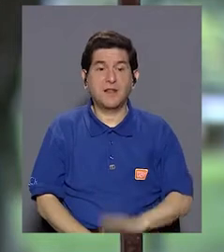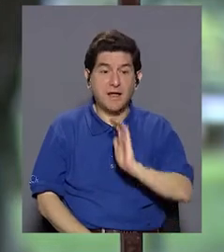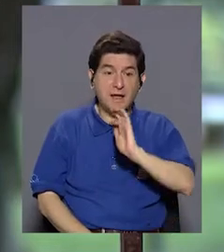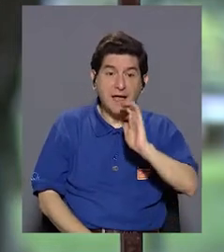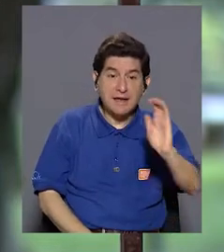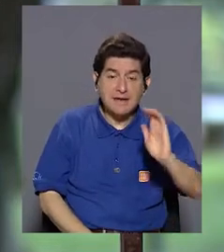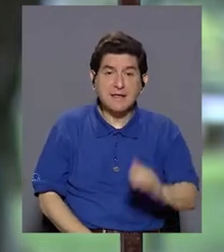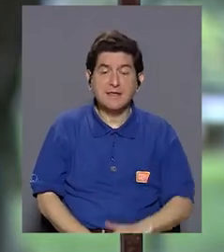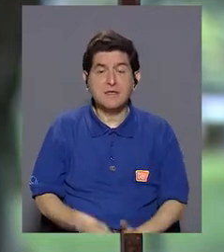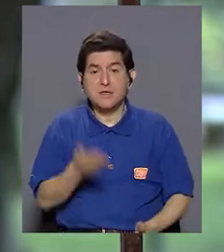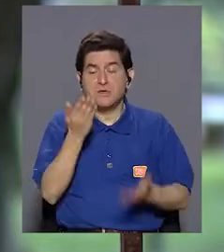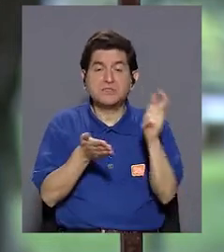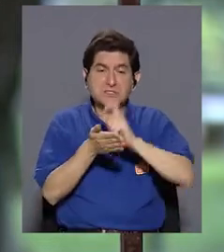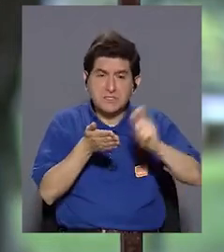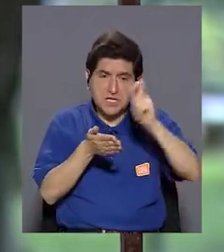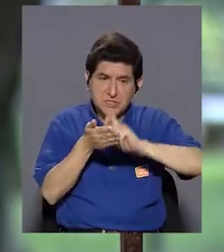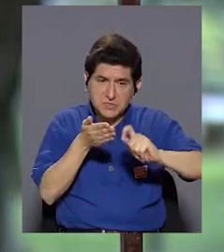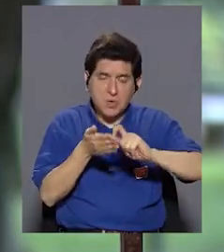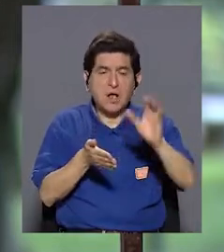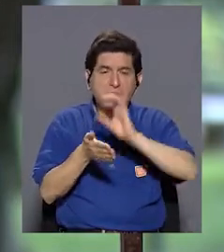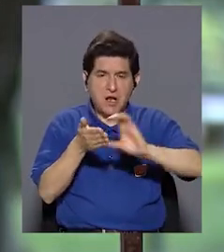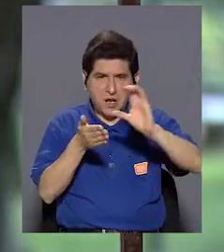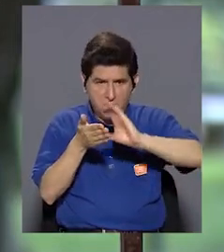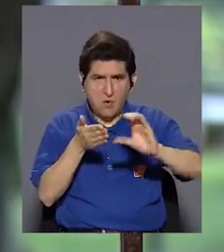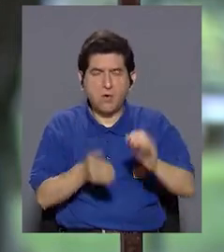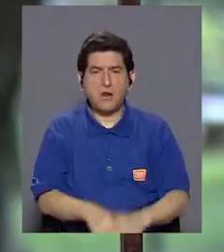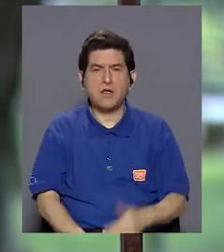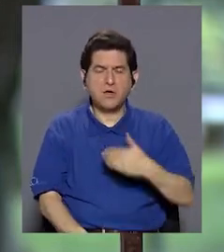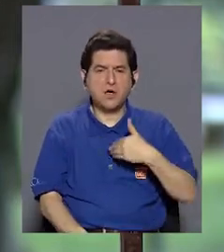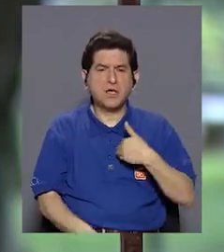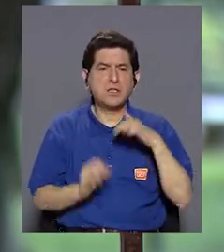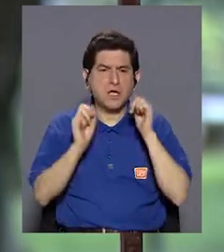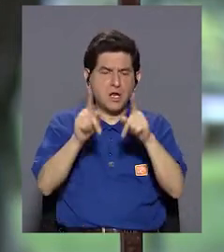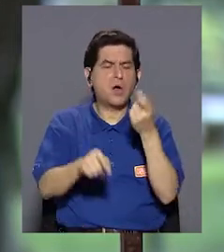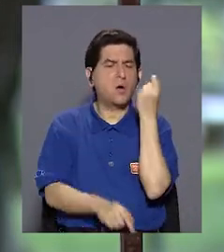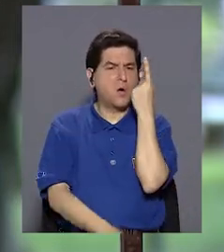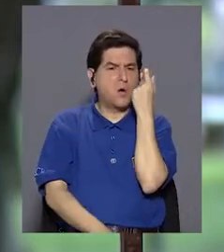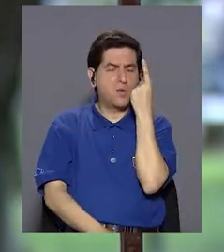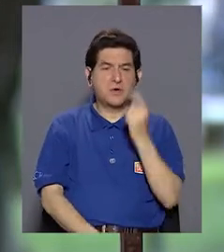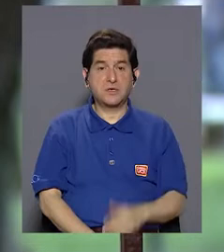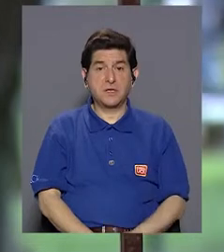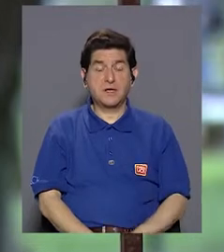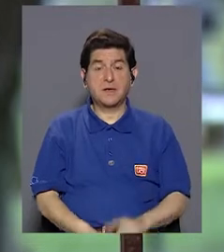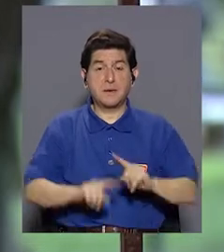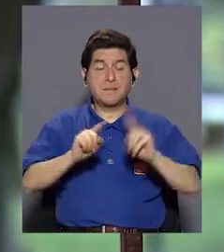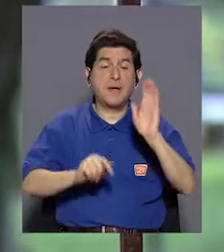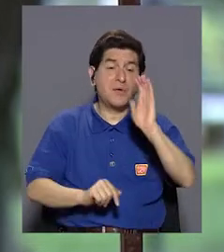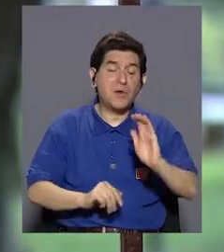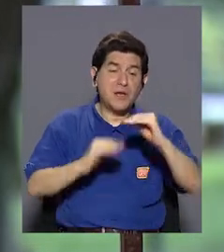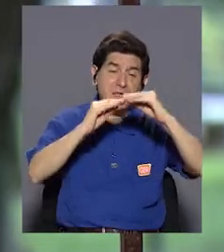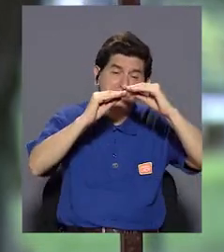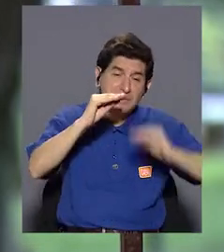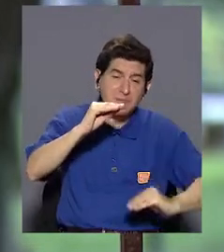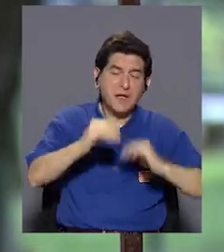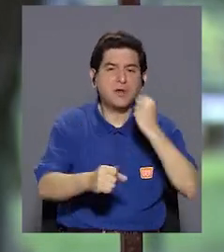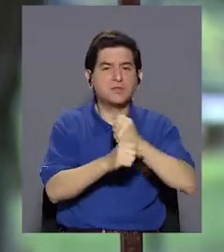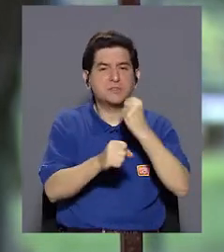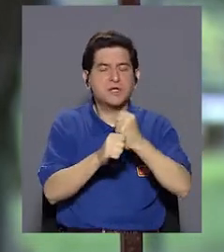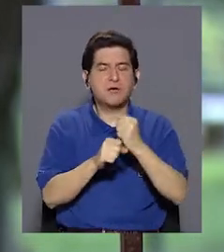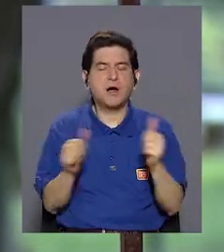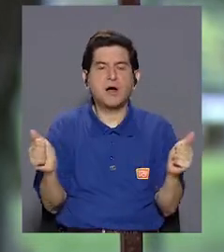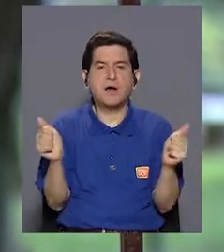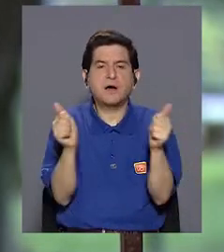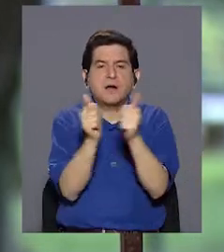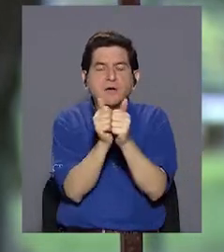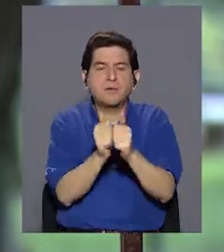Eso en niños, digamos, que tienen escolares, de colegio, que tienen algunas posibilidades como de comprensión, en niños más pequeños, pues el trabajo ha